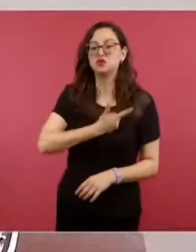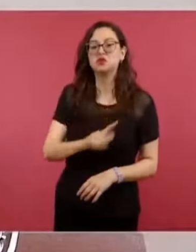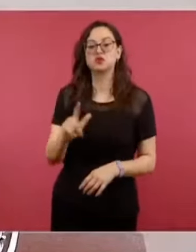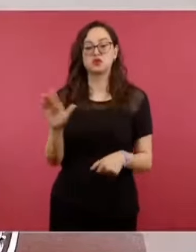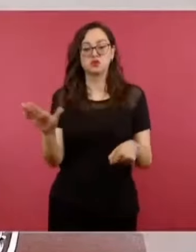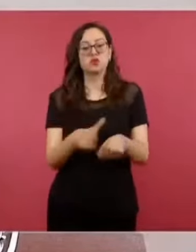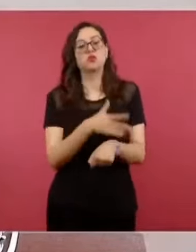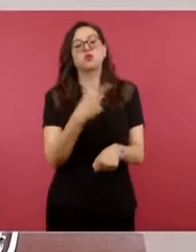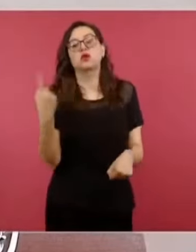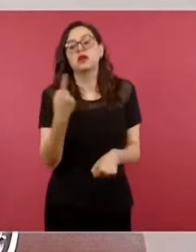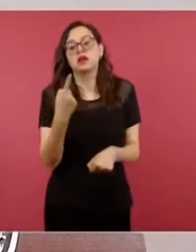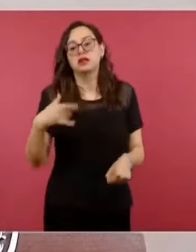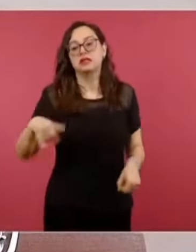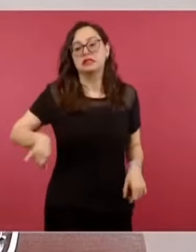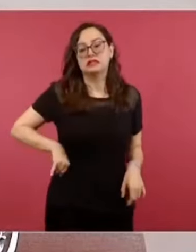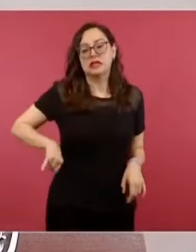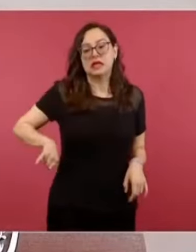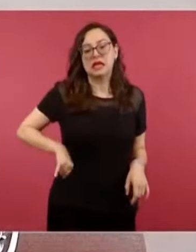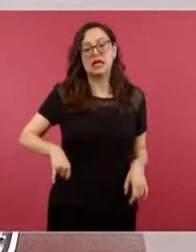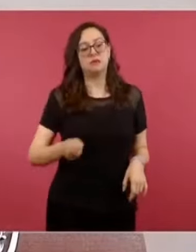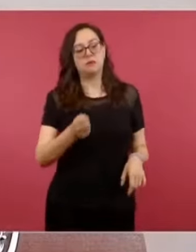sus privilegios más que nada.